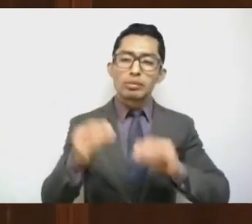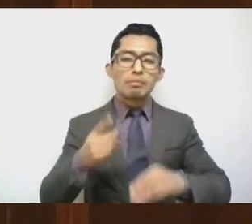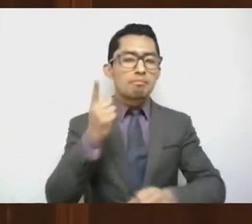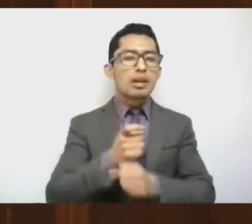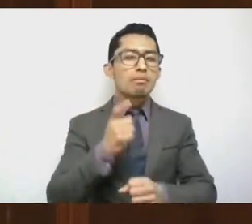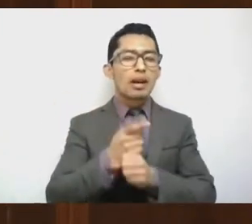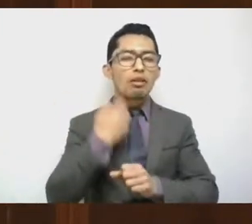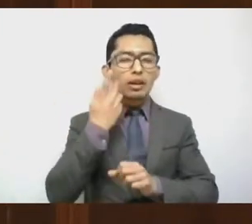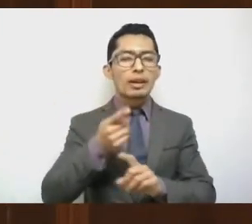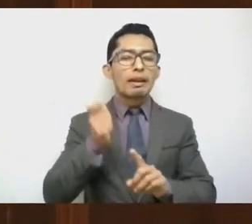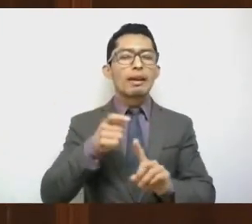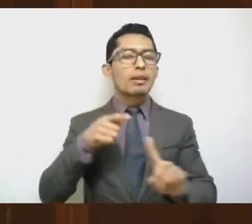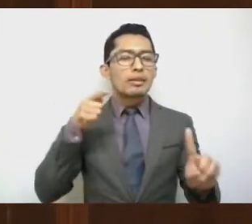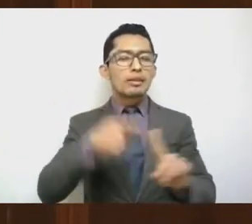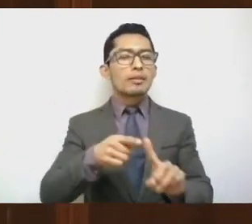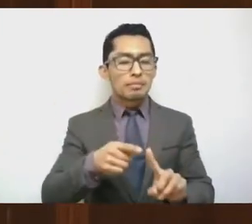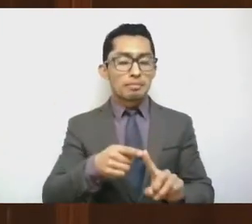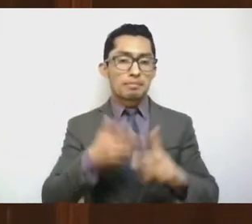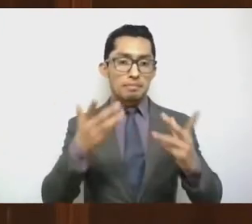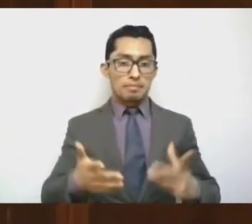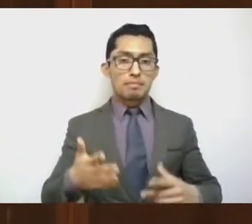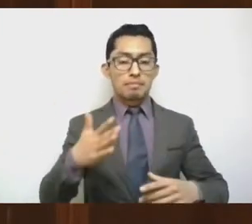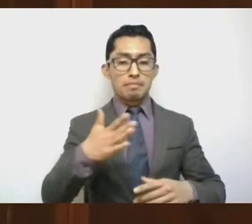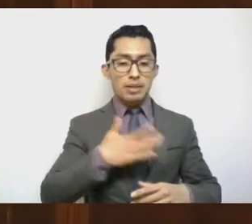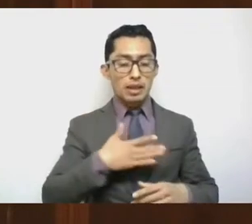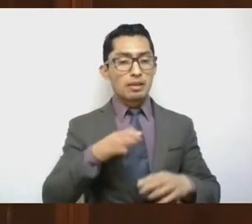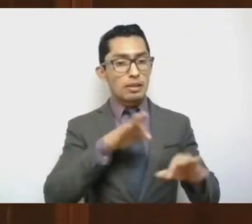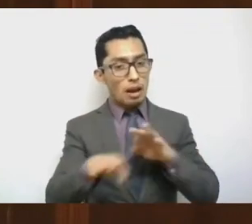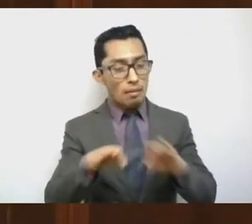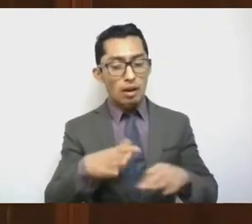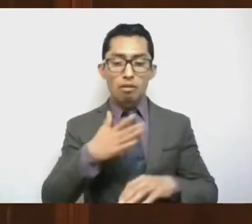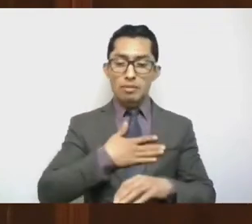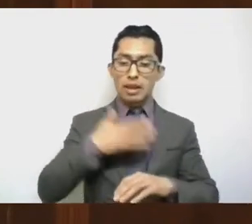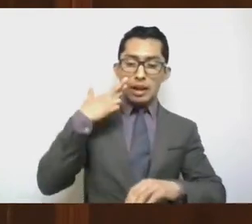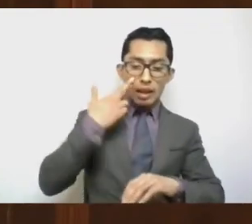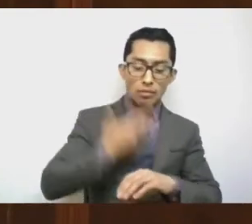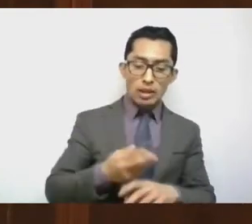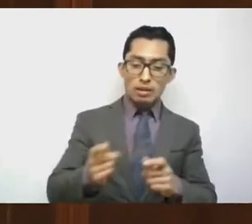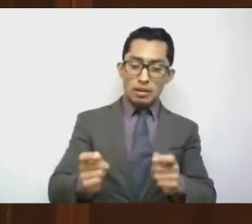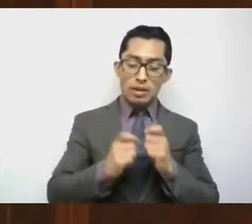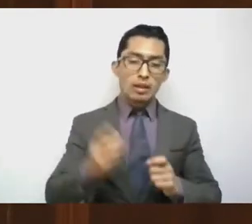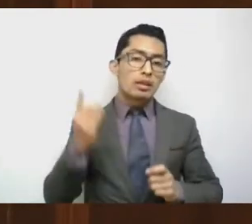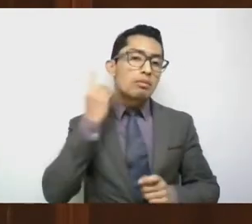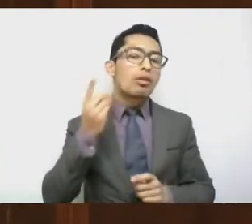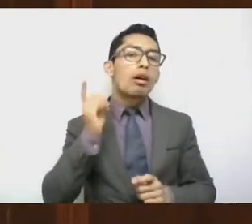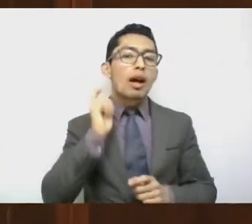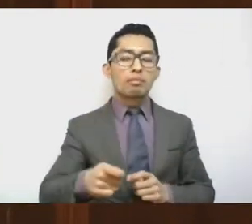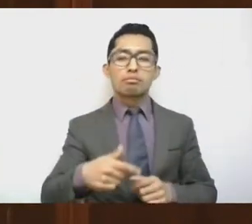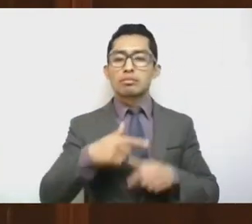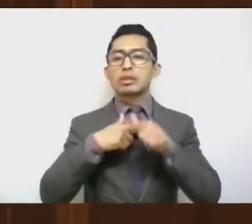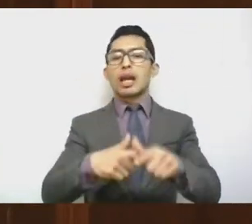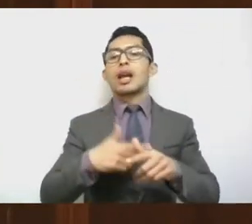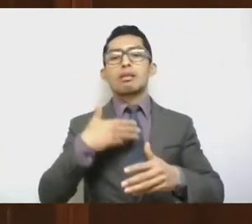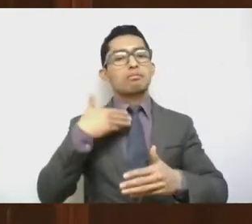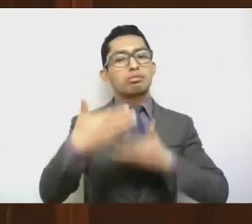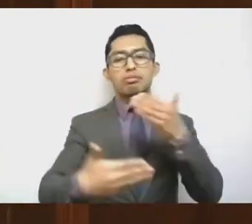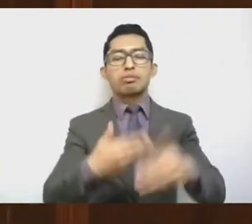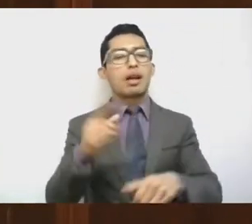es entender que nuestro trabajo, nuestra responsabilidad es permanente, es de todos los días,